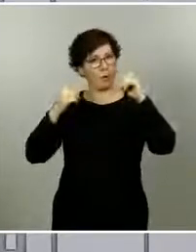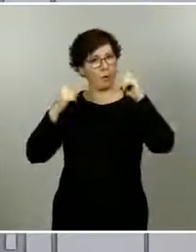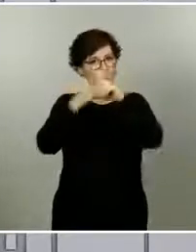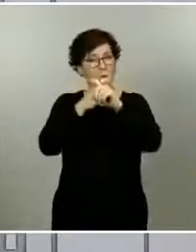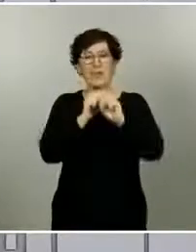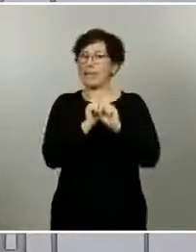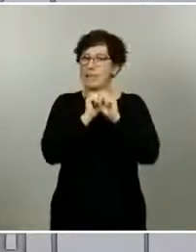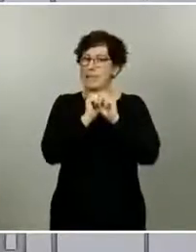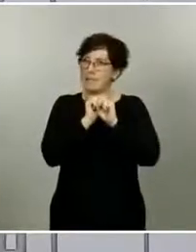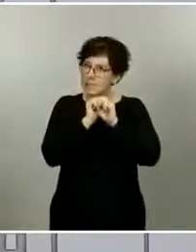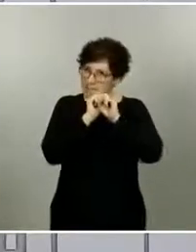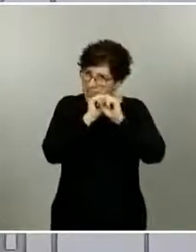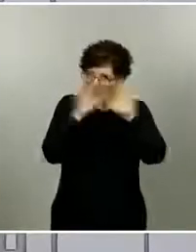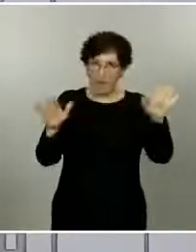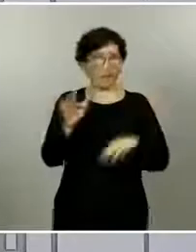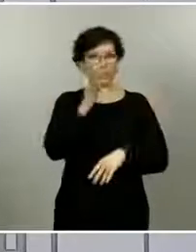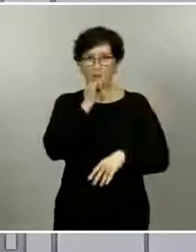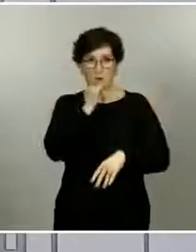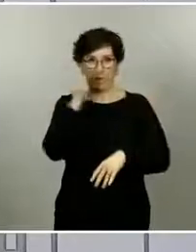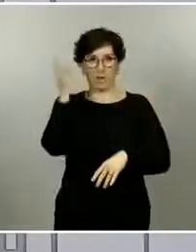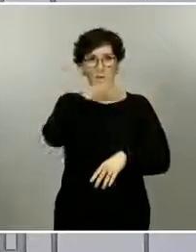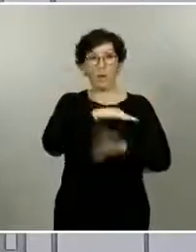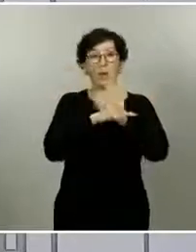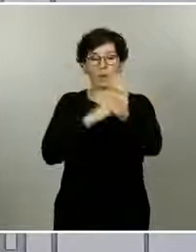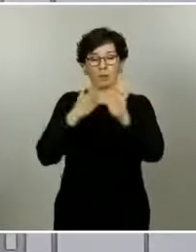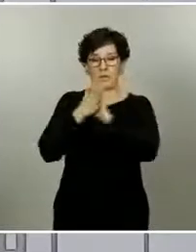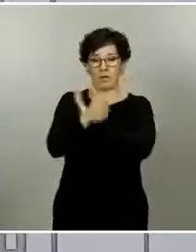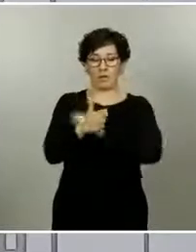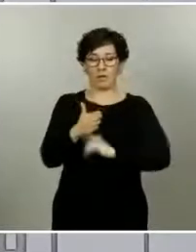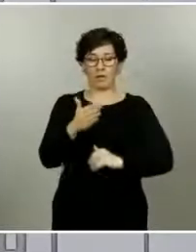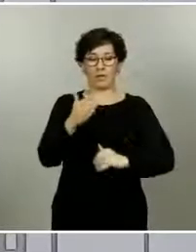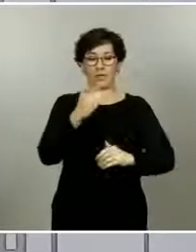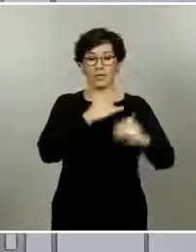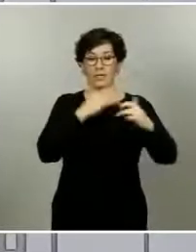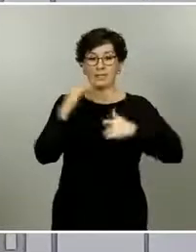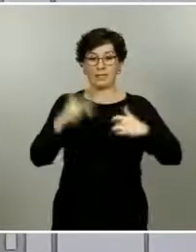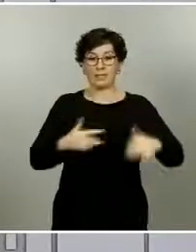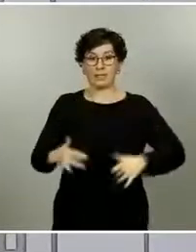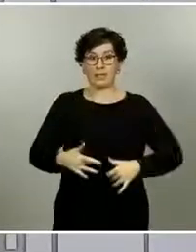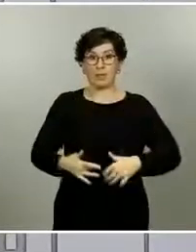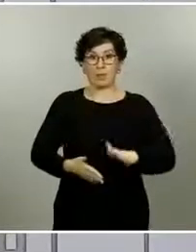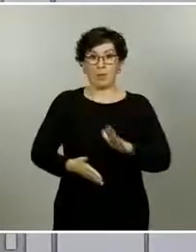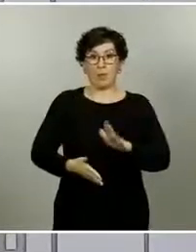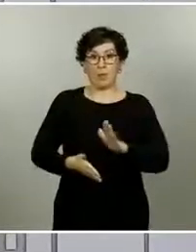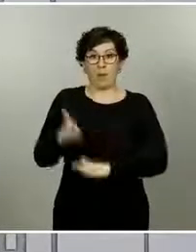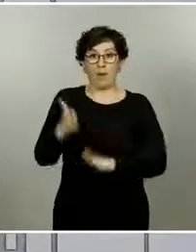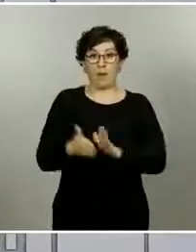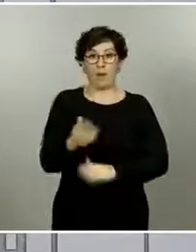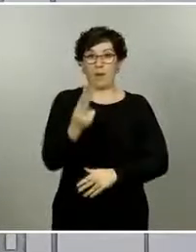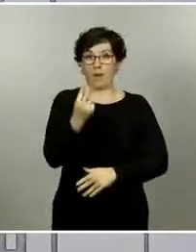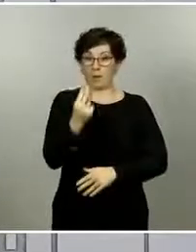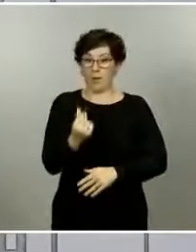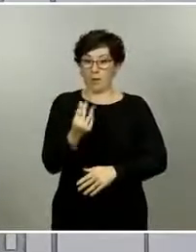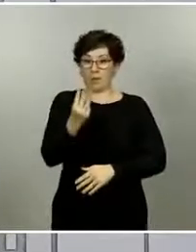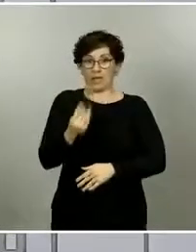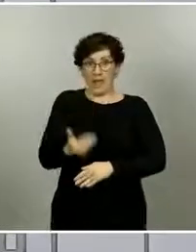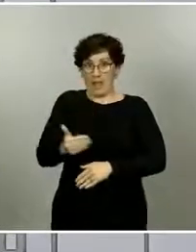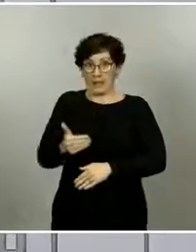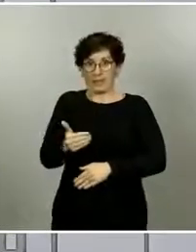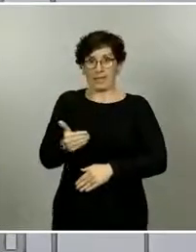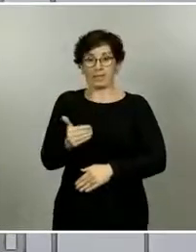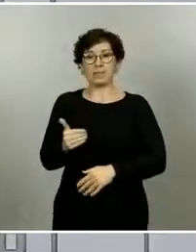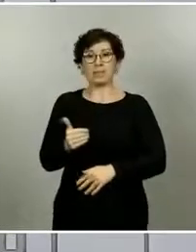que un par de días antes de iniciar síntomas, quizás tres, los infectados pueden transmitir